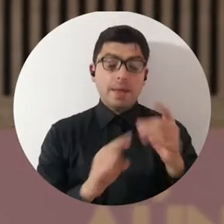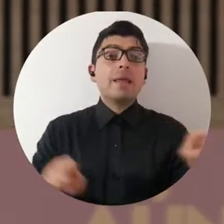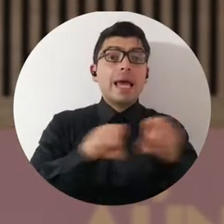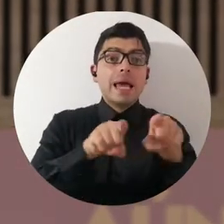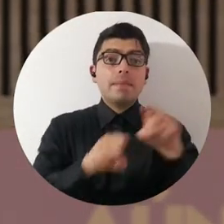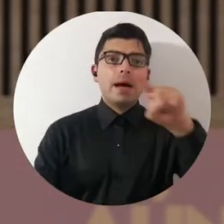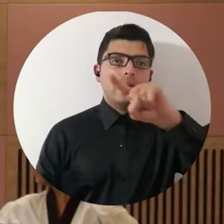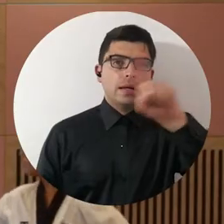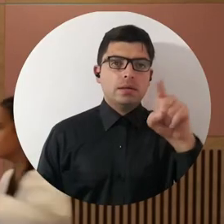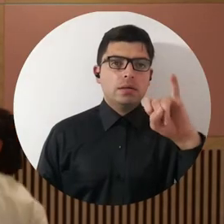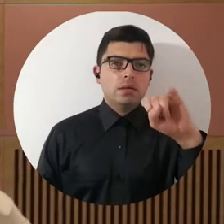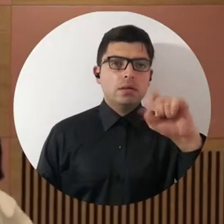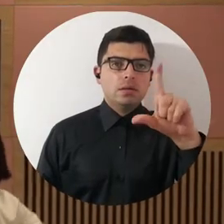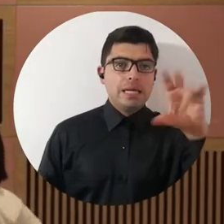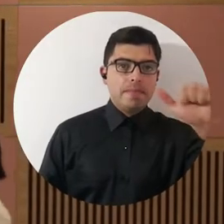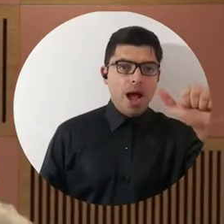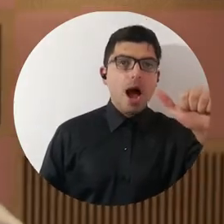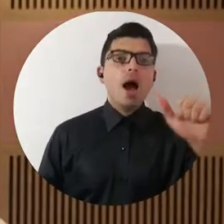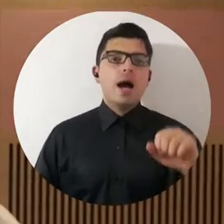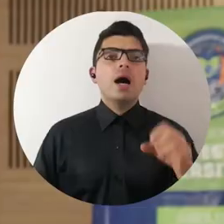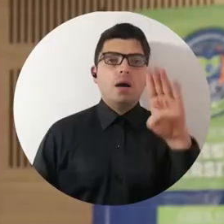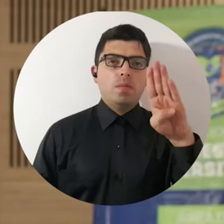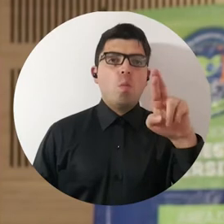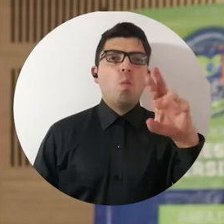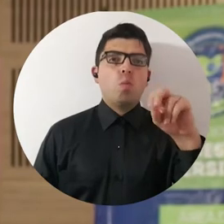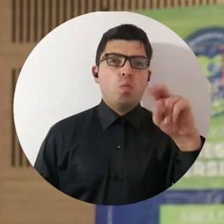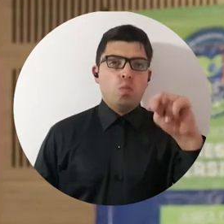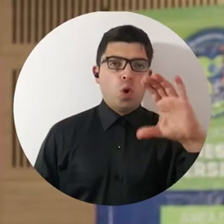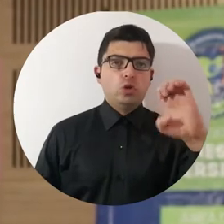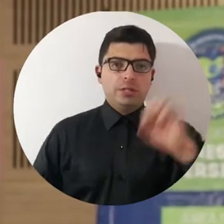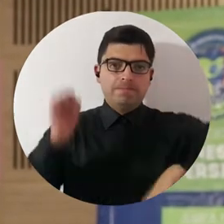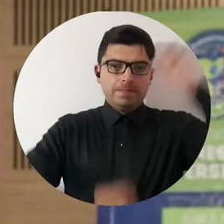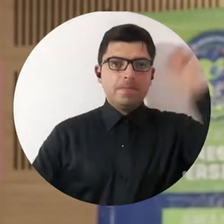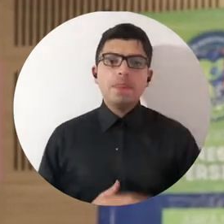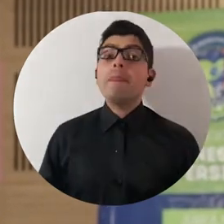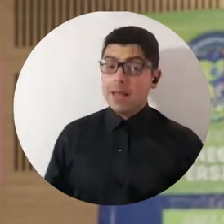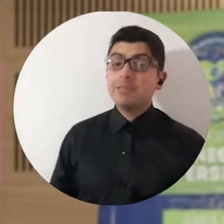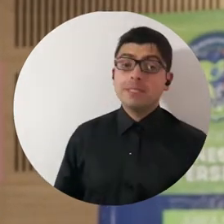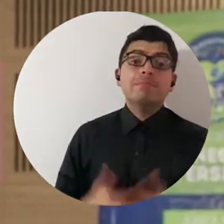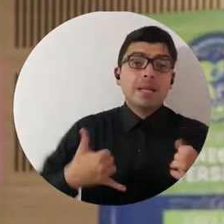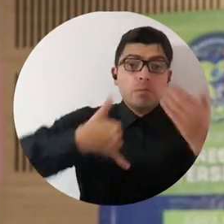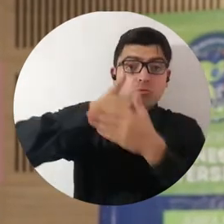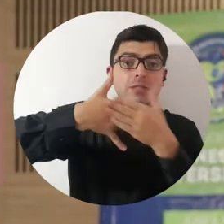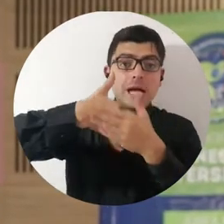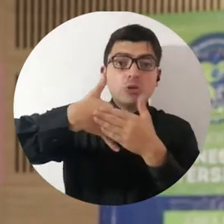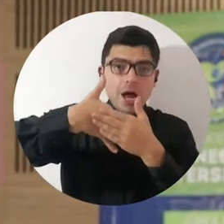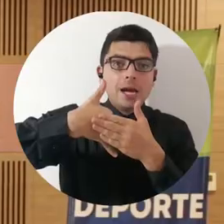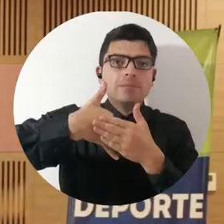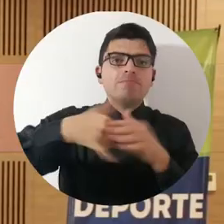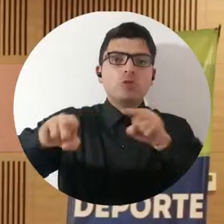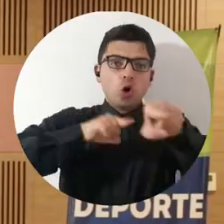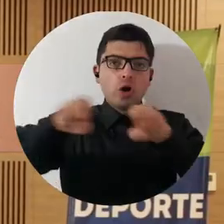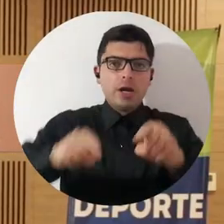tercera y se llevó la insignia de bronce. Pues esperamos llegar a la nacional de ASCUN y como equipo